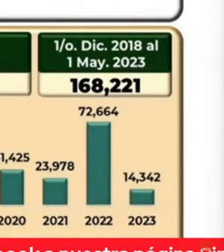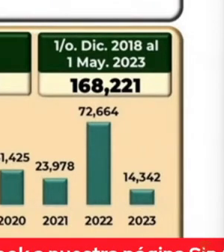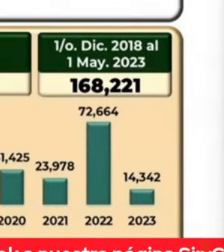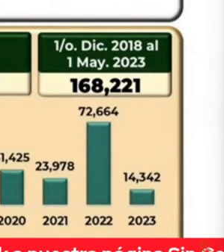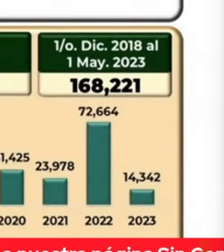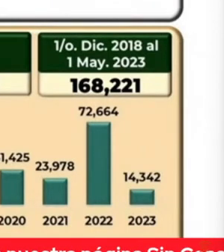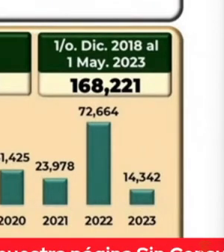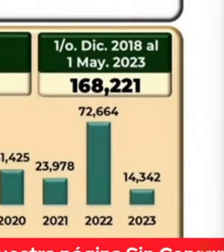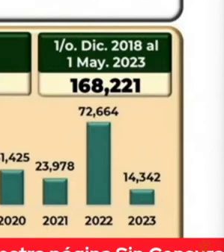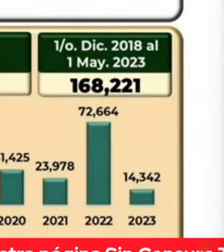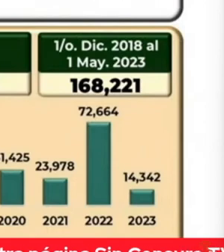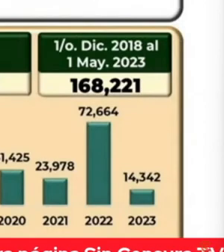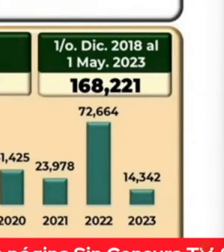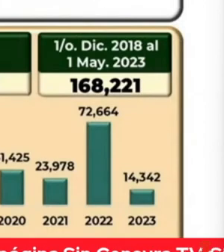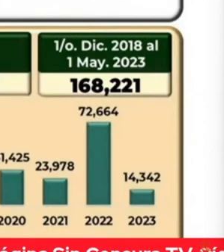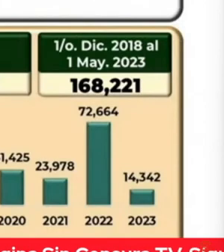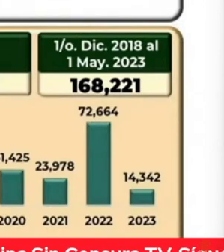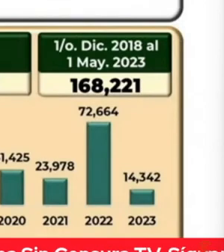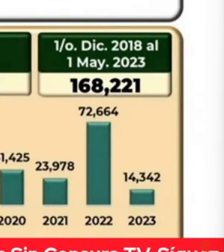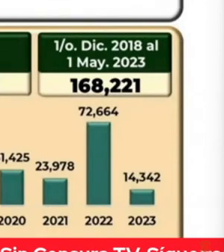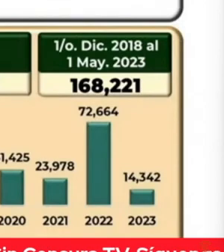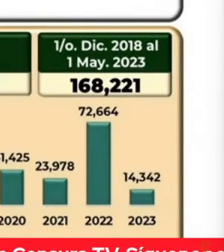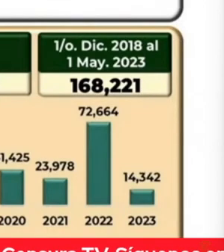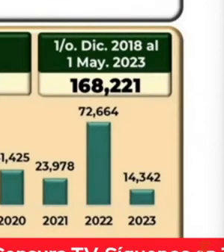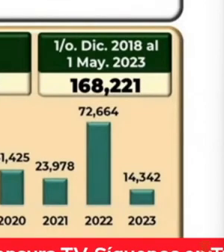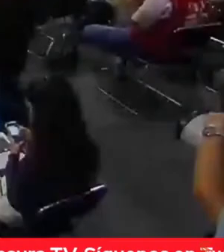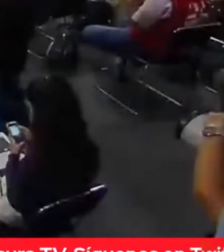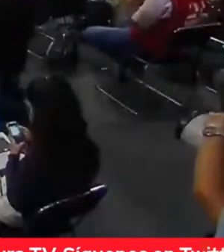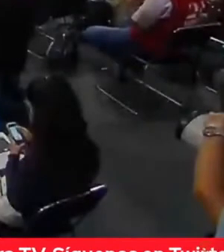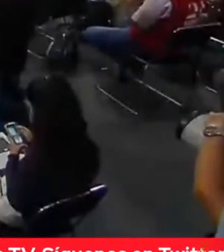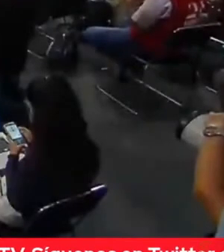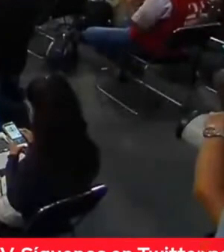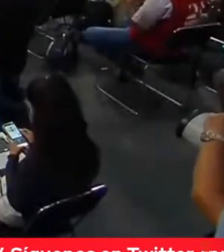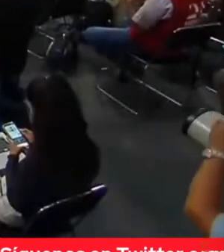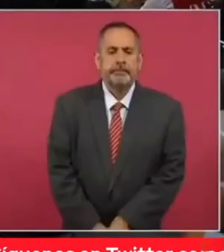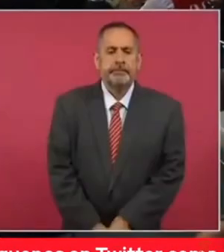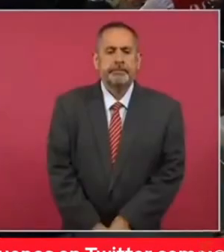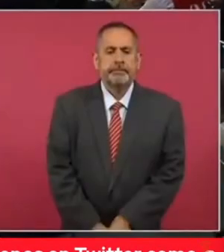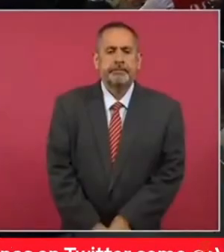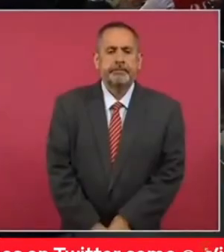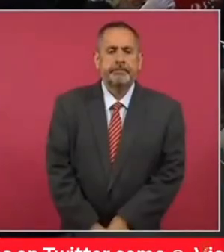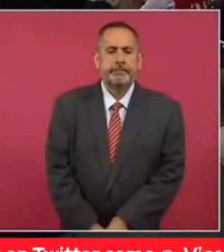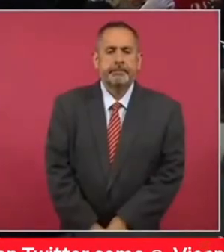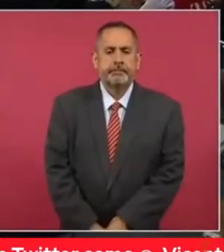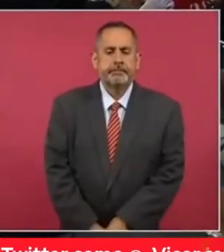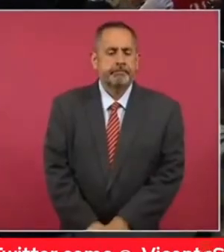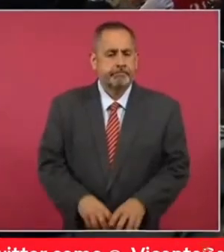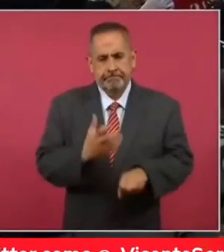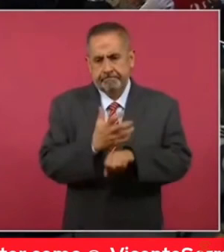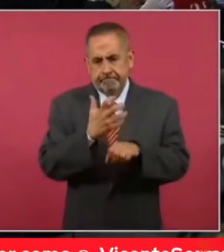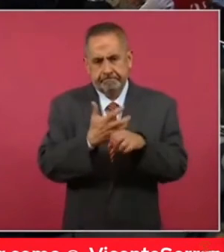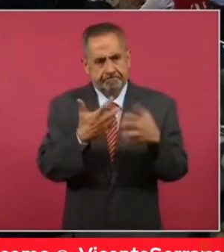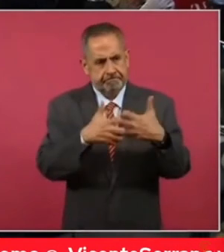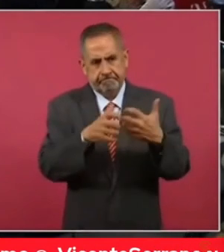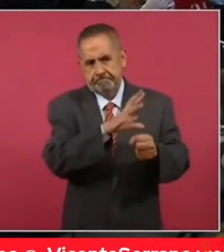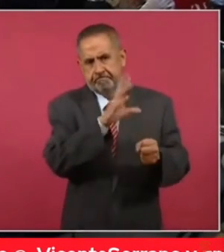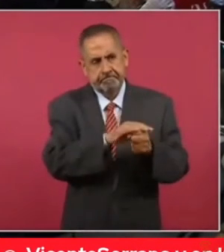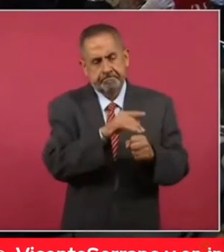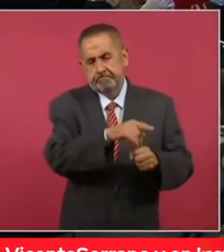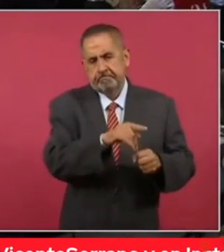estadounidense, de explicación estadounidense, de todo, de todo el total.